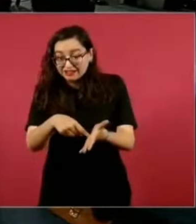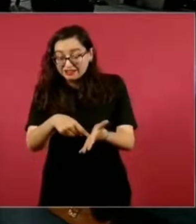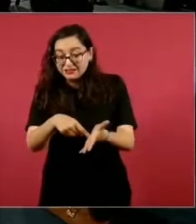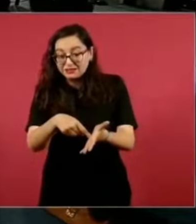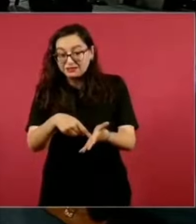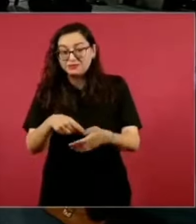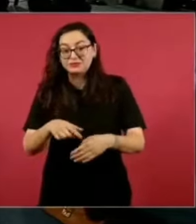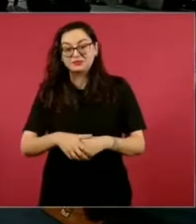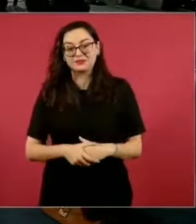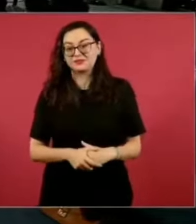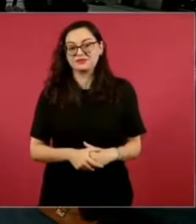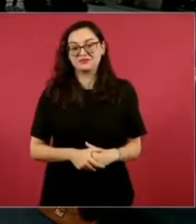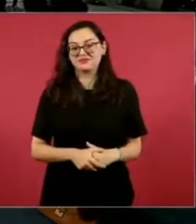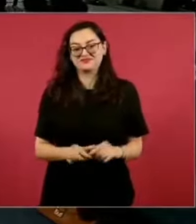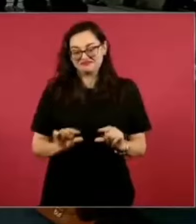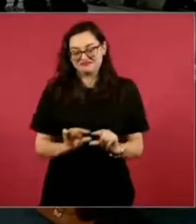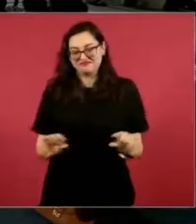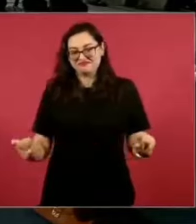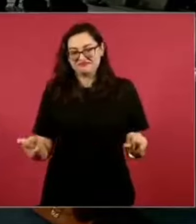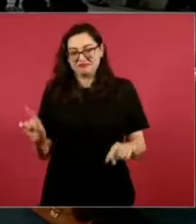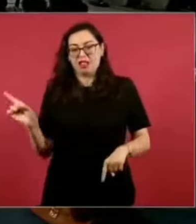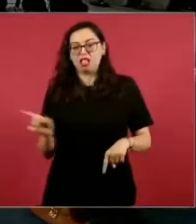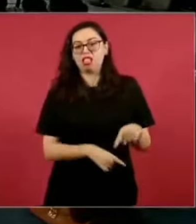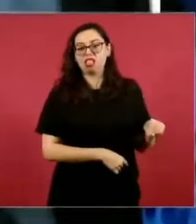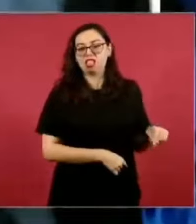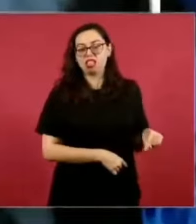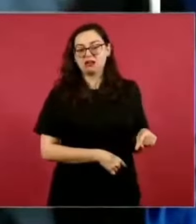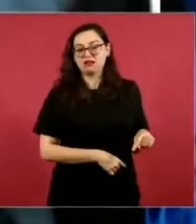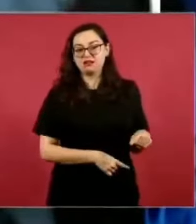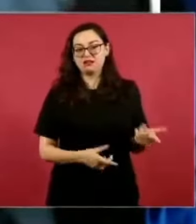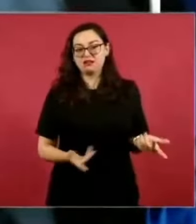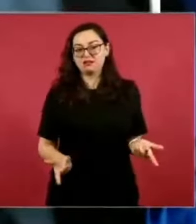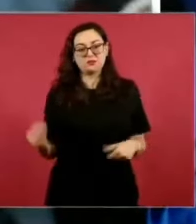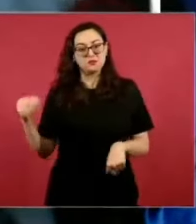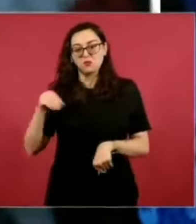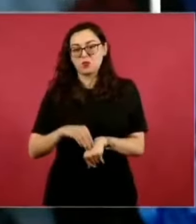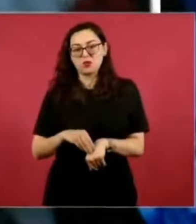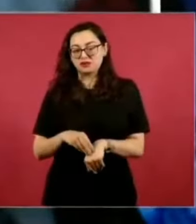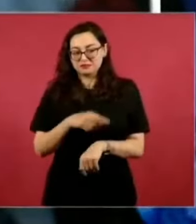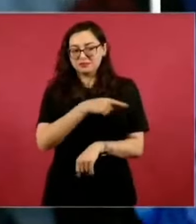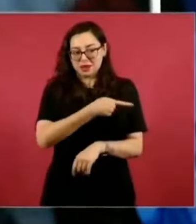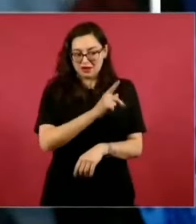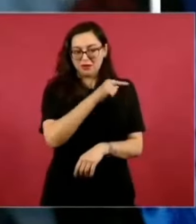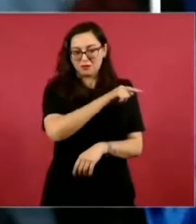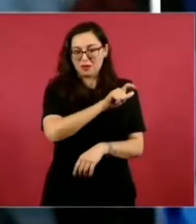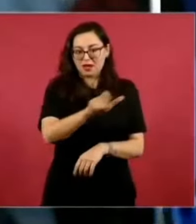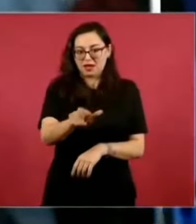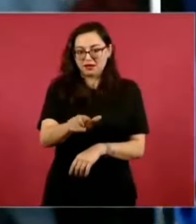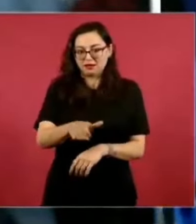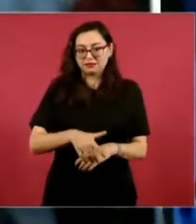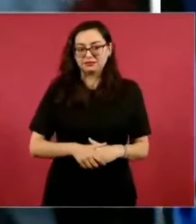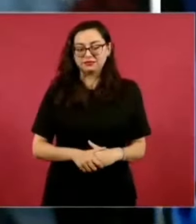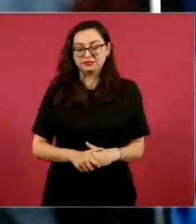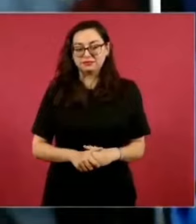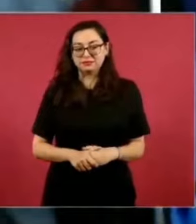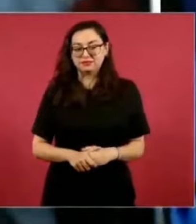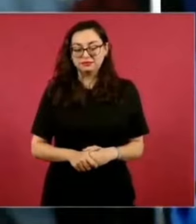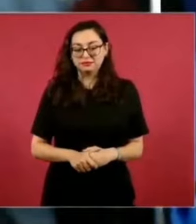Es pagado, pero no ponen. Ya será por entendido que es una inserción pagada. Ah,